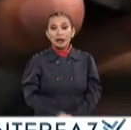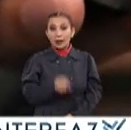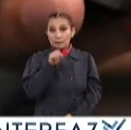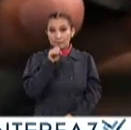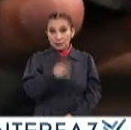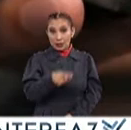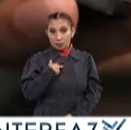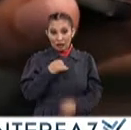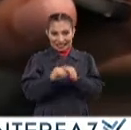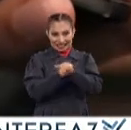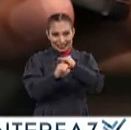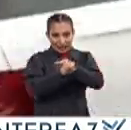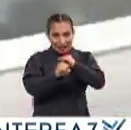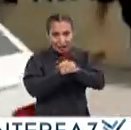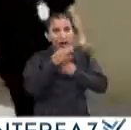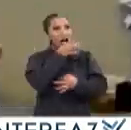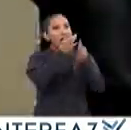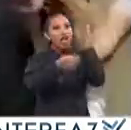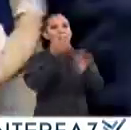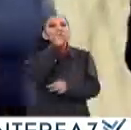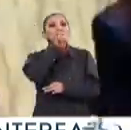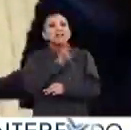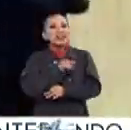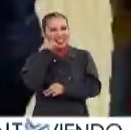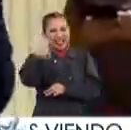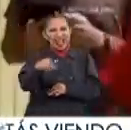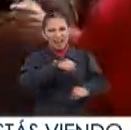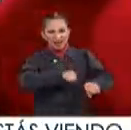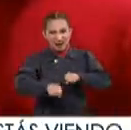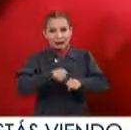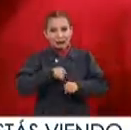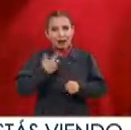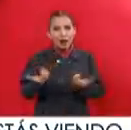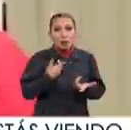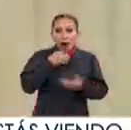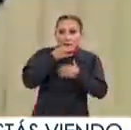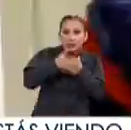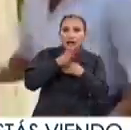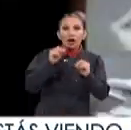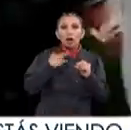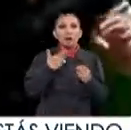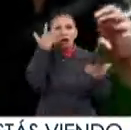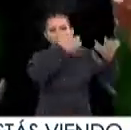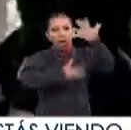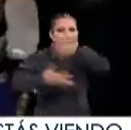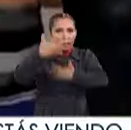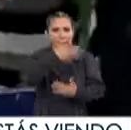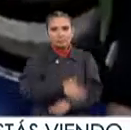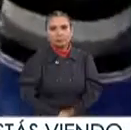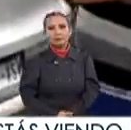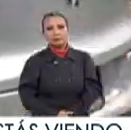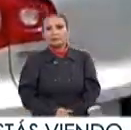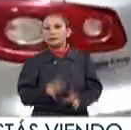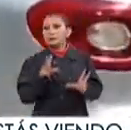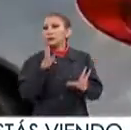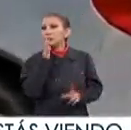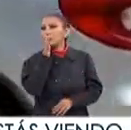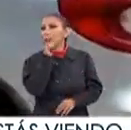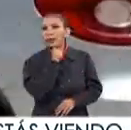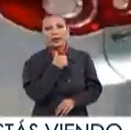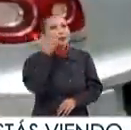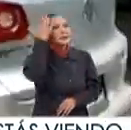Asimismo, en las redes sociales, noticias falsas sobre los sismos Más que alertar a la gente, la desinforma No se pueden